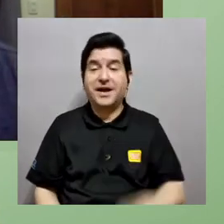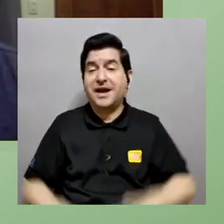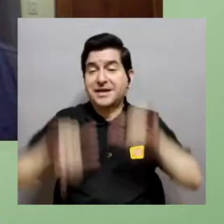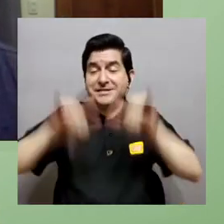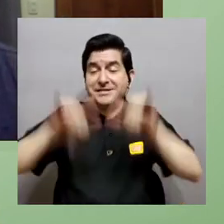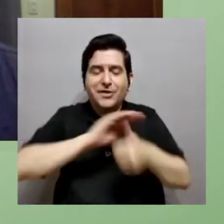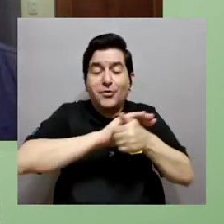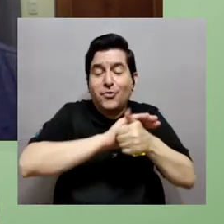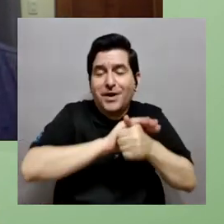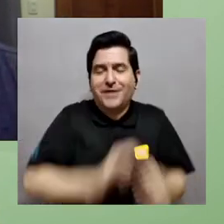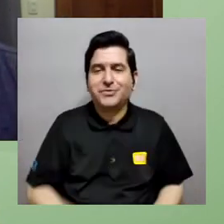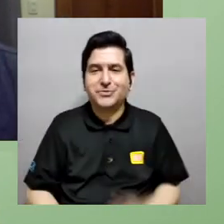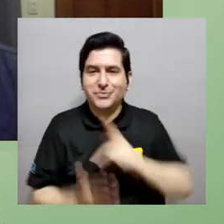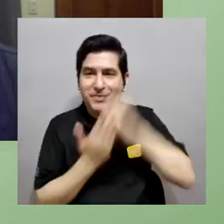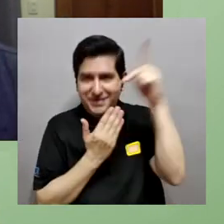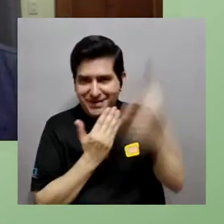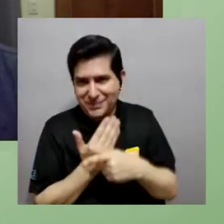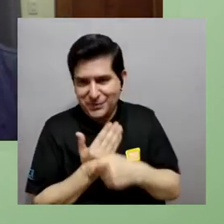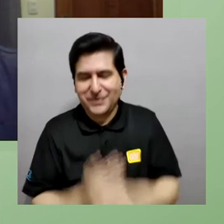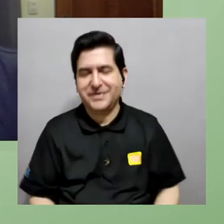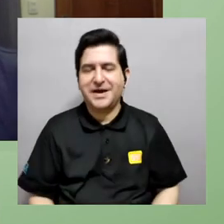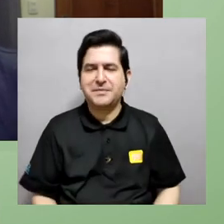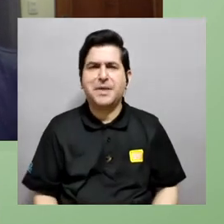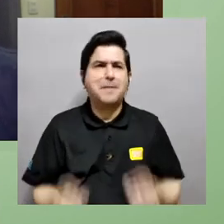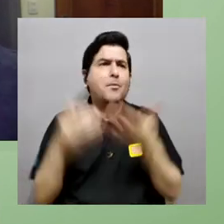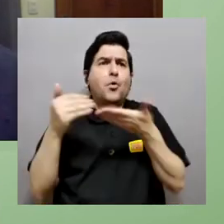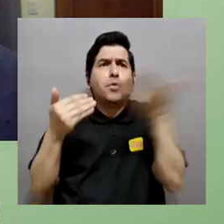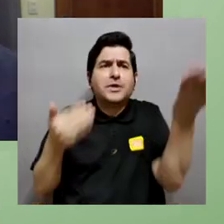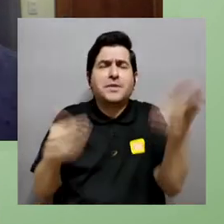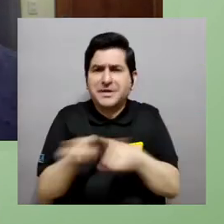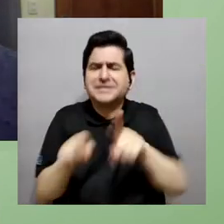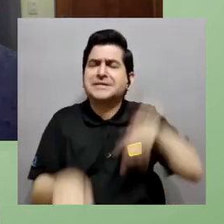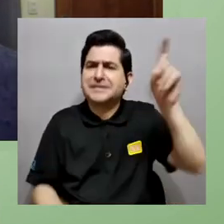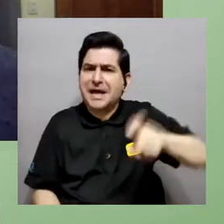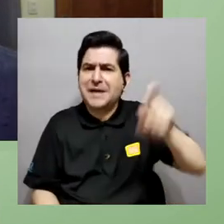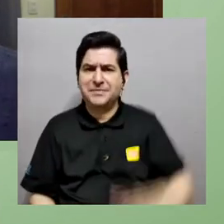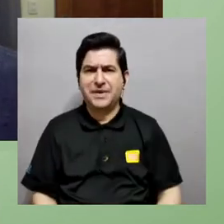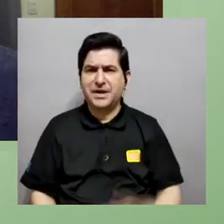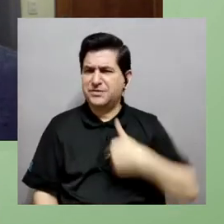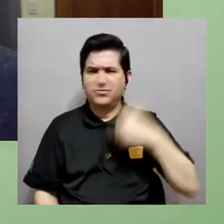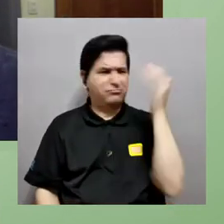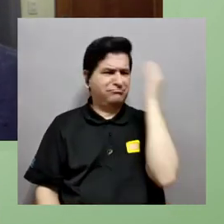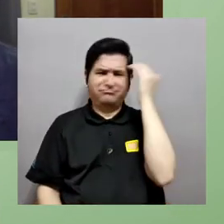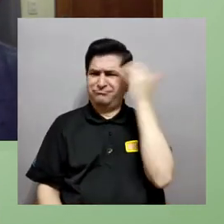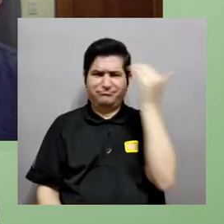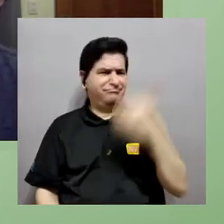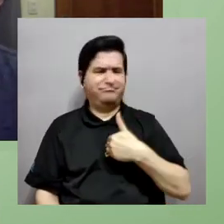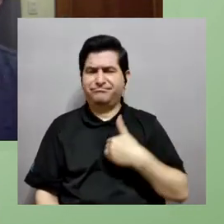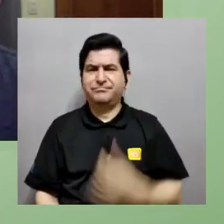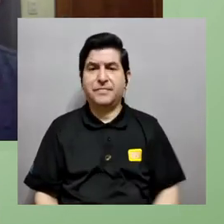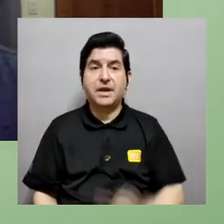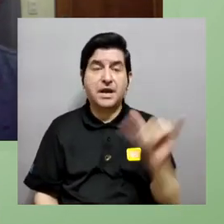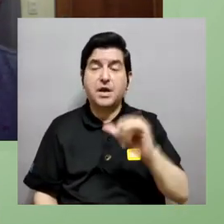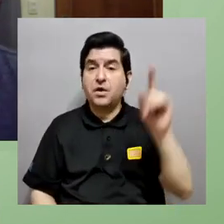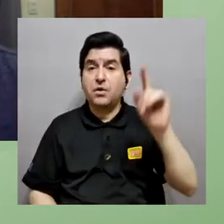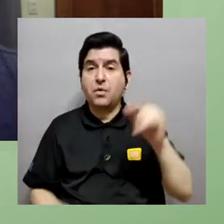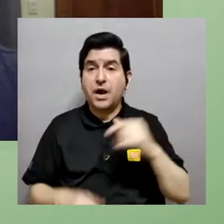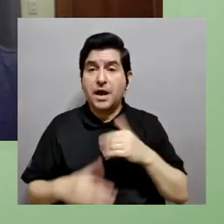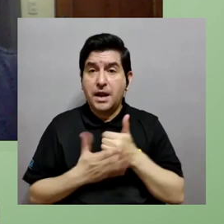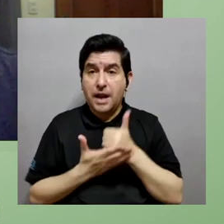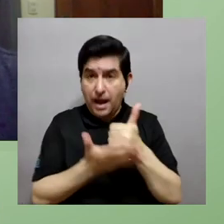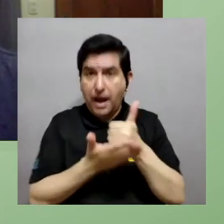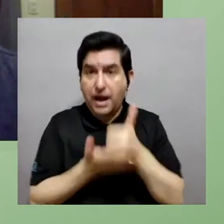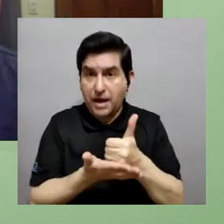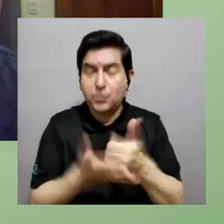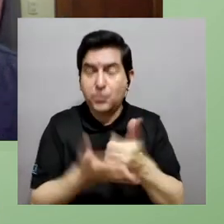seguro que Ricardo a pesar de que no se quedó con con la parte de tortuguita verdad todo el resto es un montón de cosas que vamos a necesitar porque